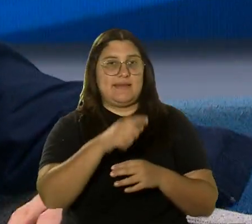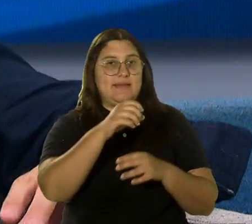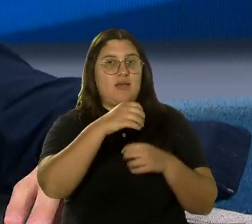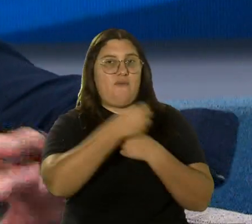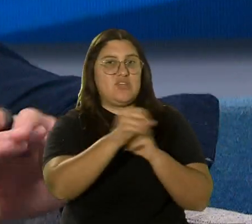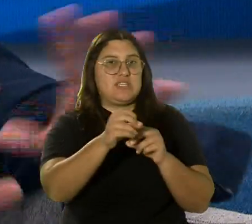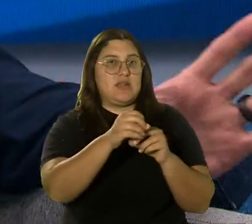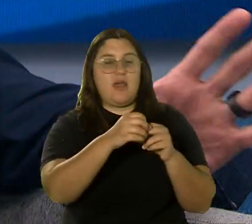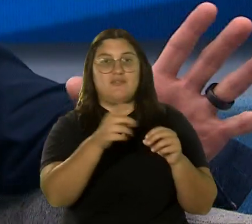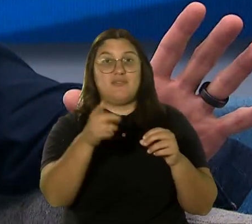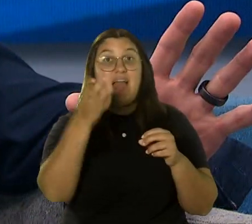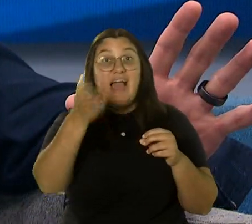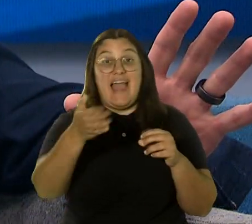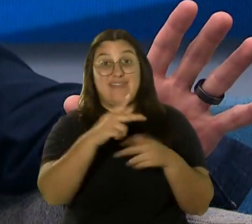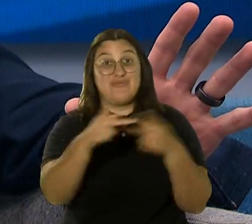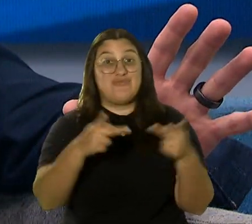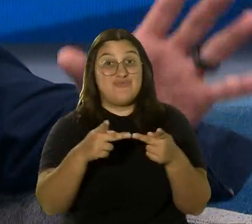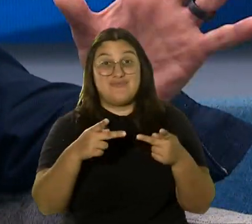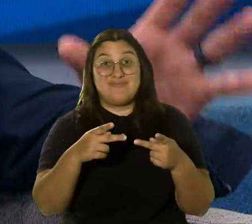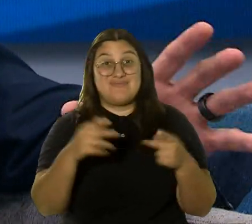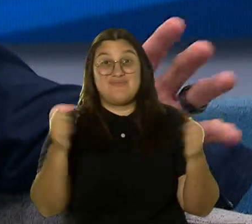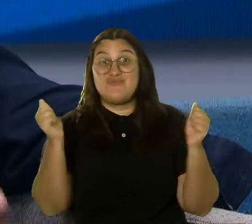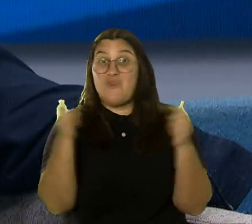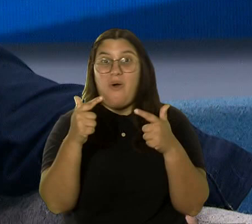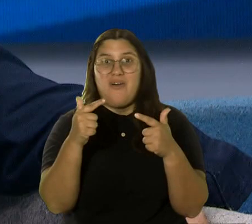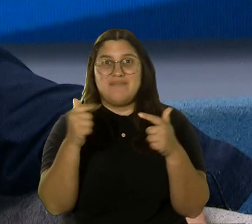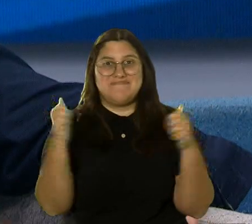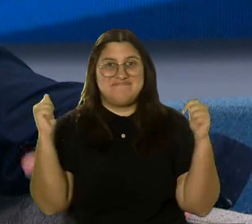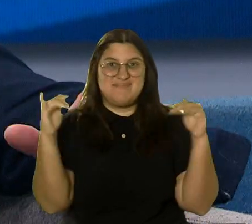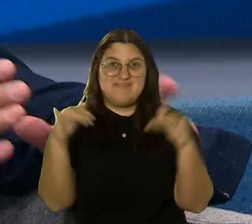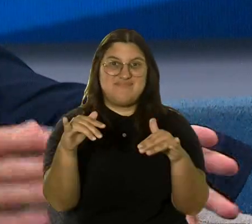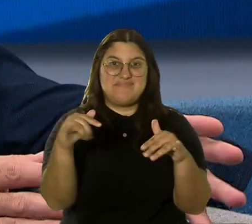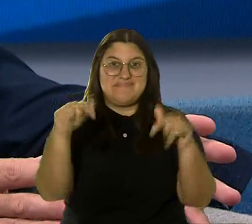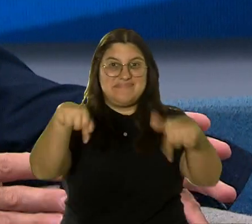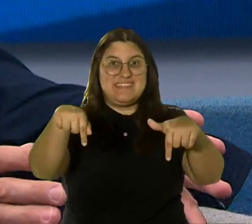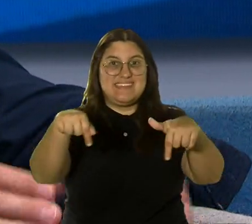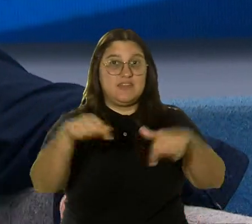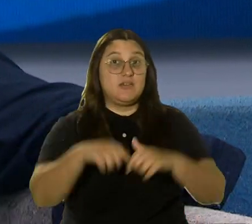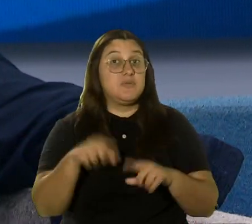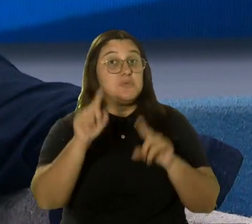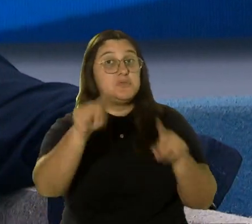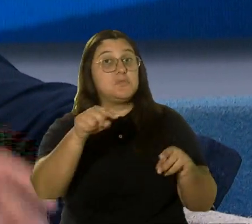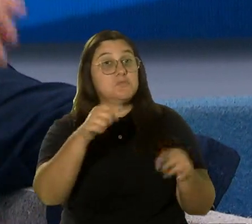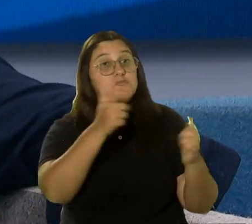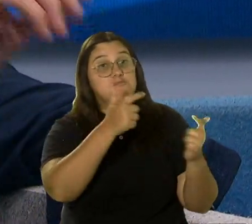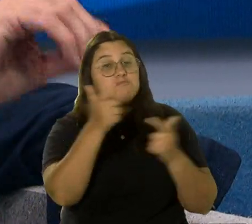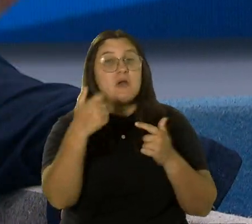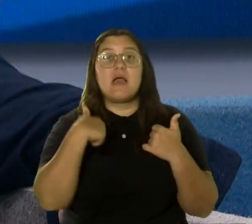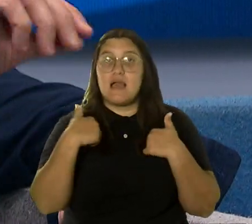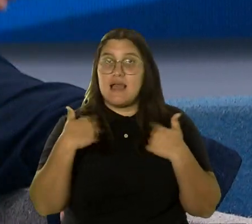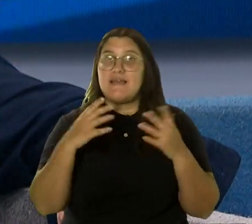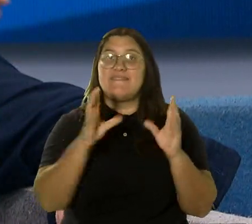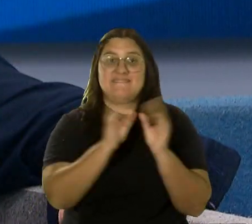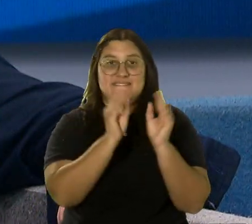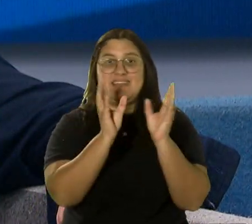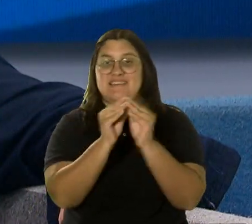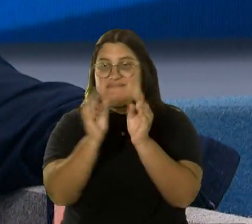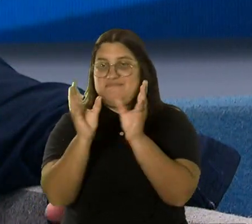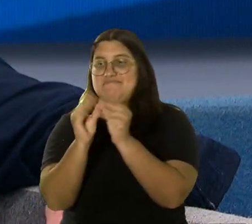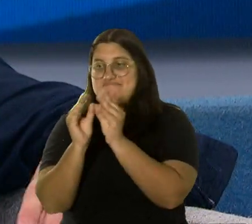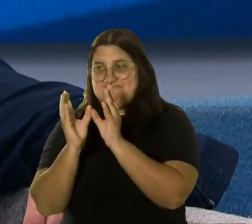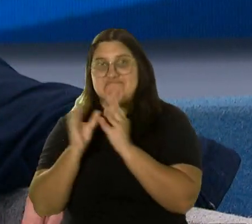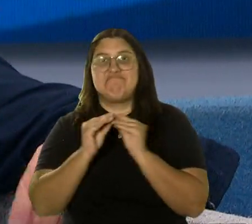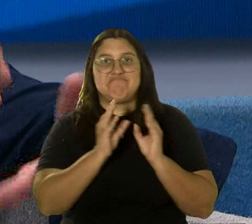hacer cita. Aquí va a estar todo el mundo. Aquí va a estar todo el mundo. Así que tú puedes ir allí y tener reuniones con todas las personas